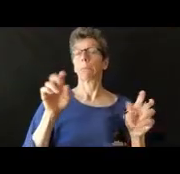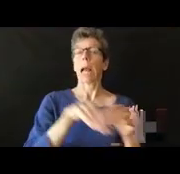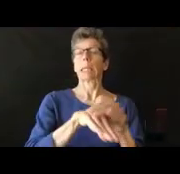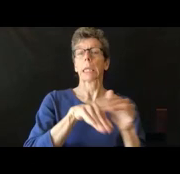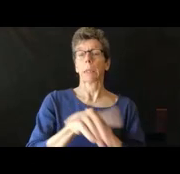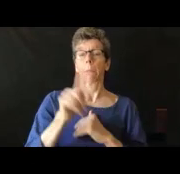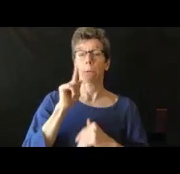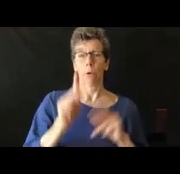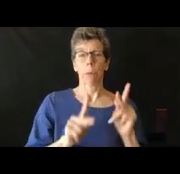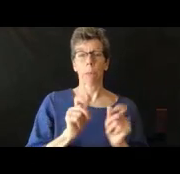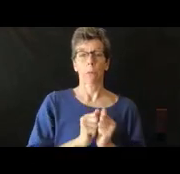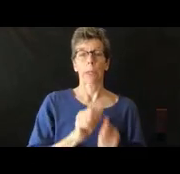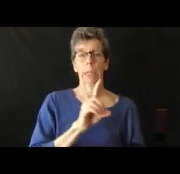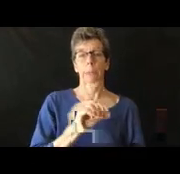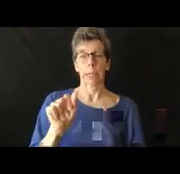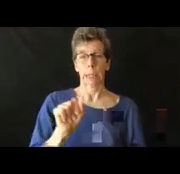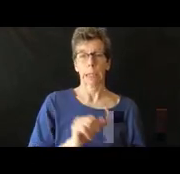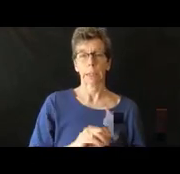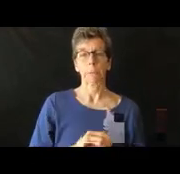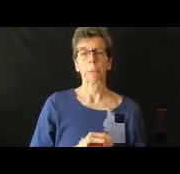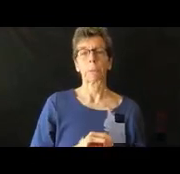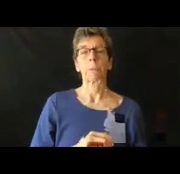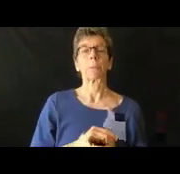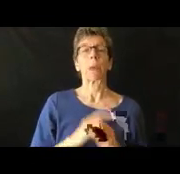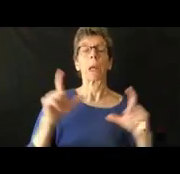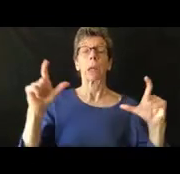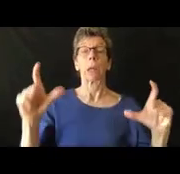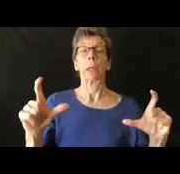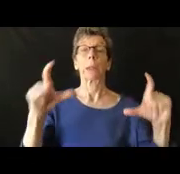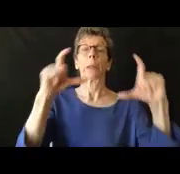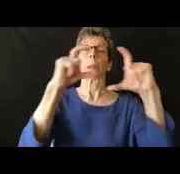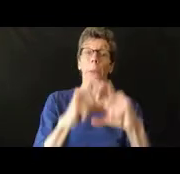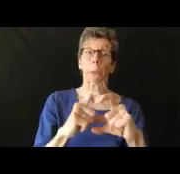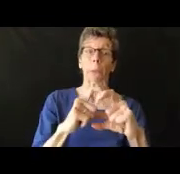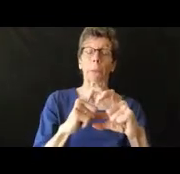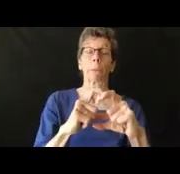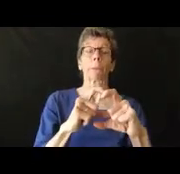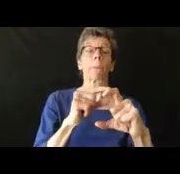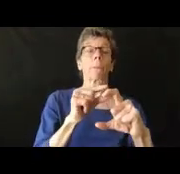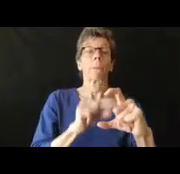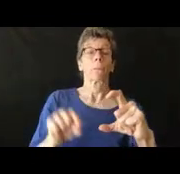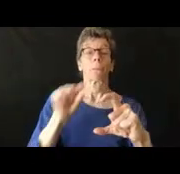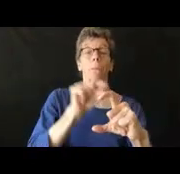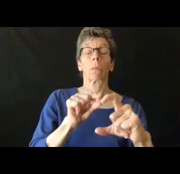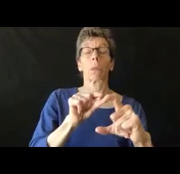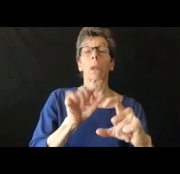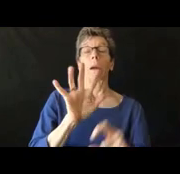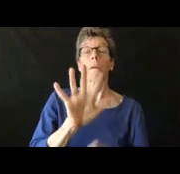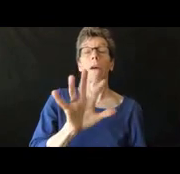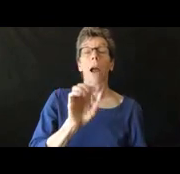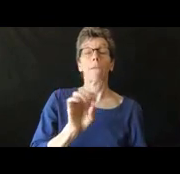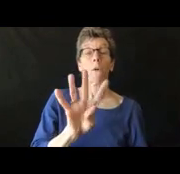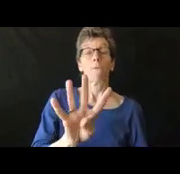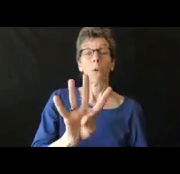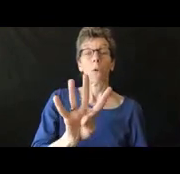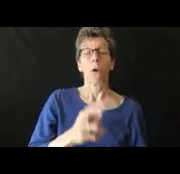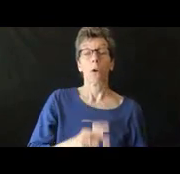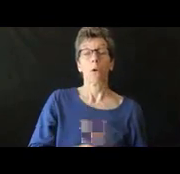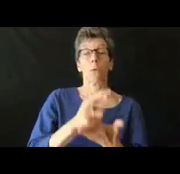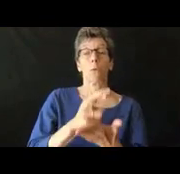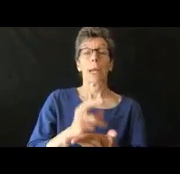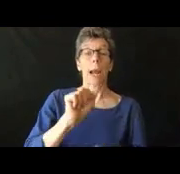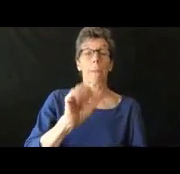con discapacidades. Y luego, si vamos más adentro, tenemos la sección 504 de la ley de rehabilitación,